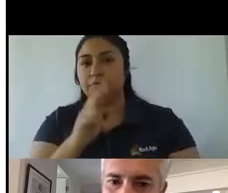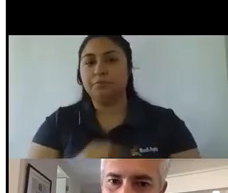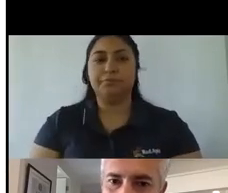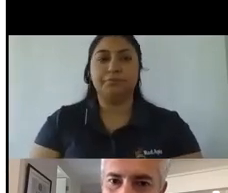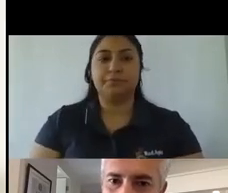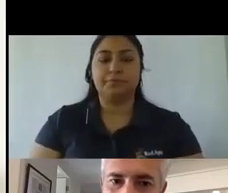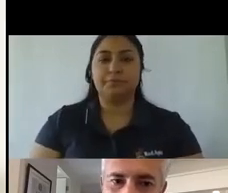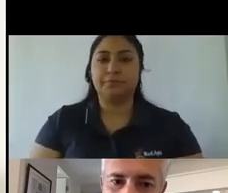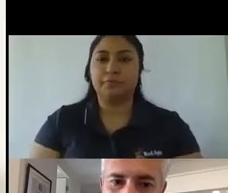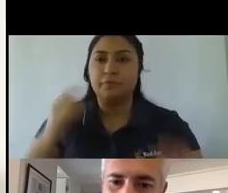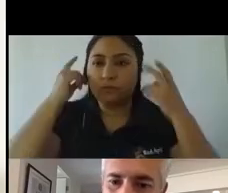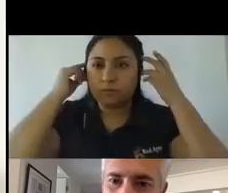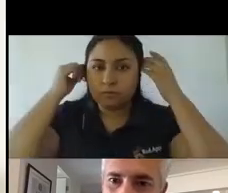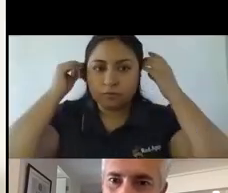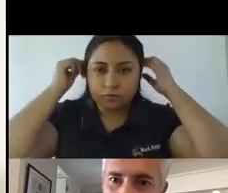no lo creo que corra